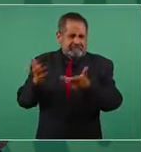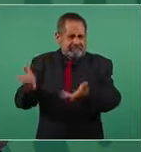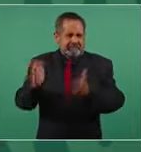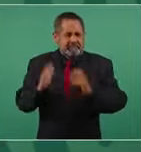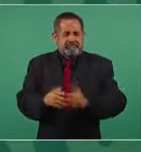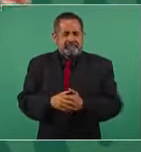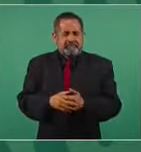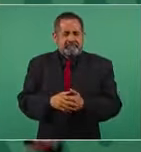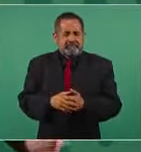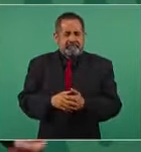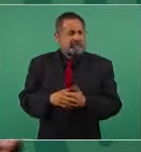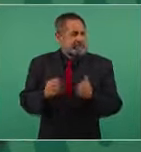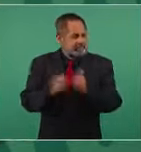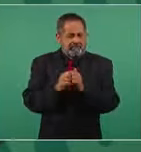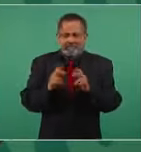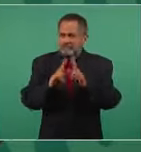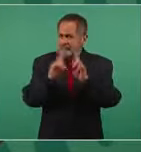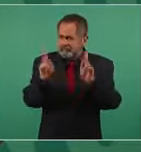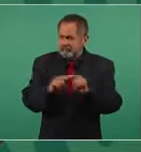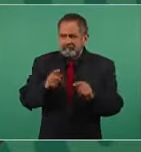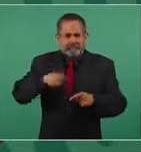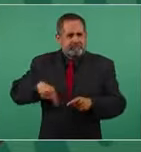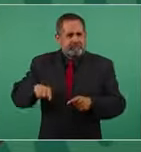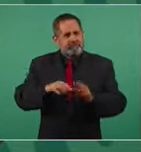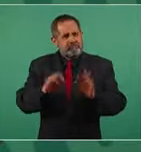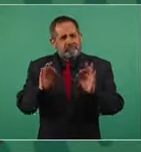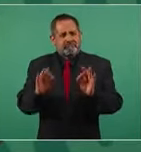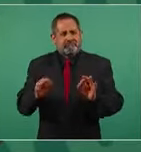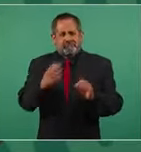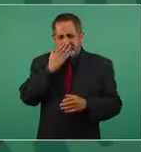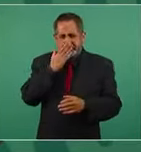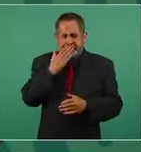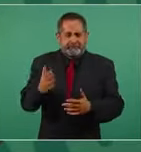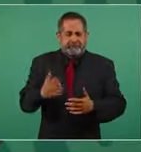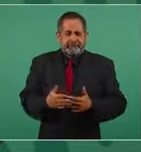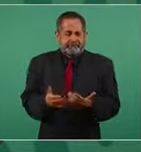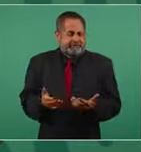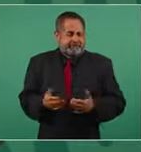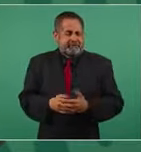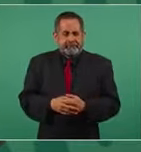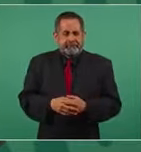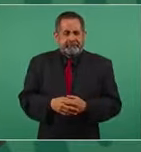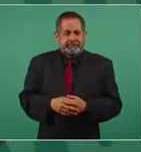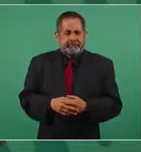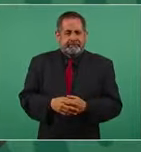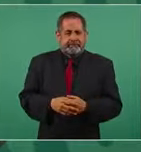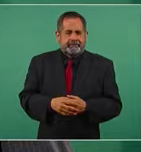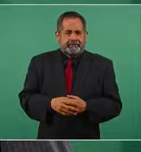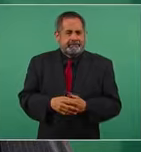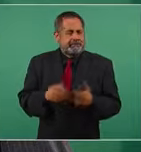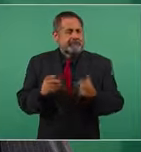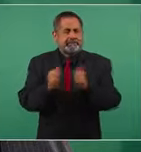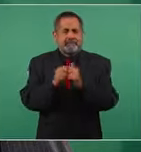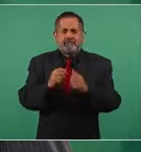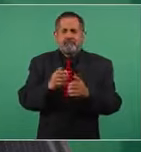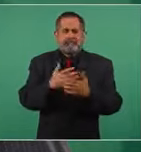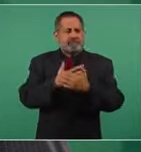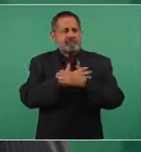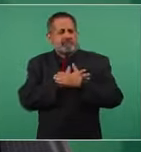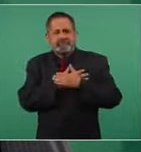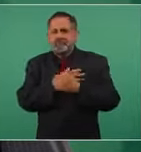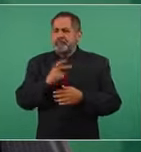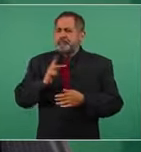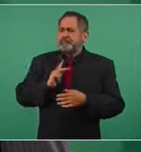y vamos a hacer las cosas en paz y que prevalezca el amor al